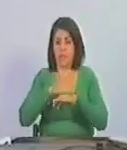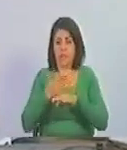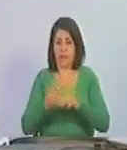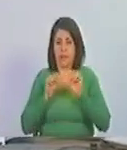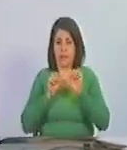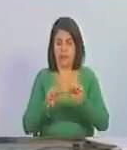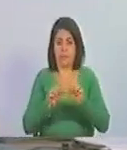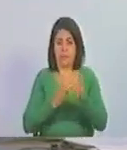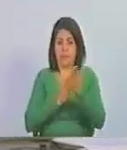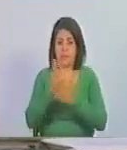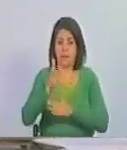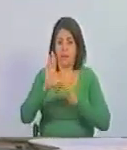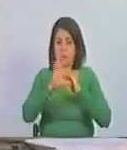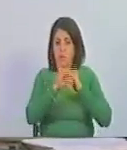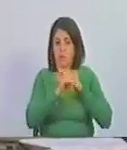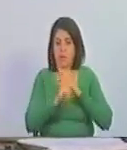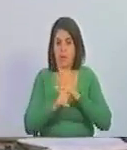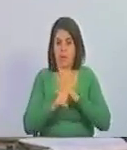poder seguir robando